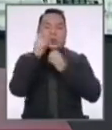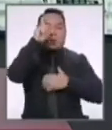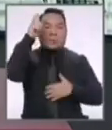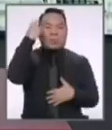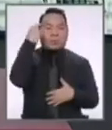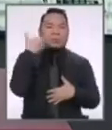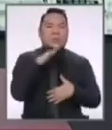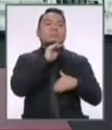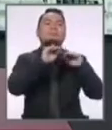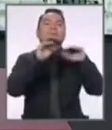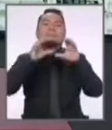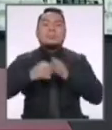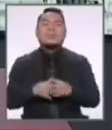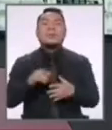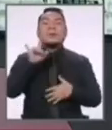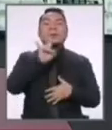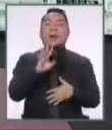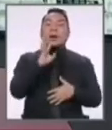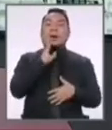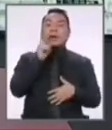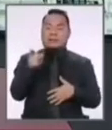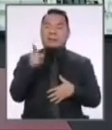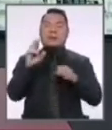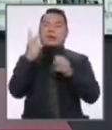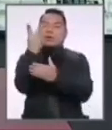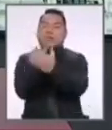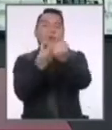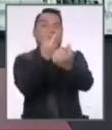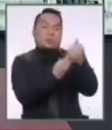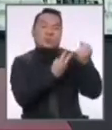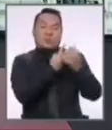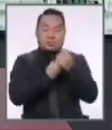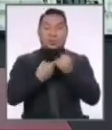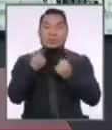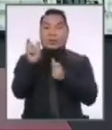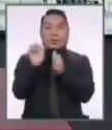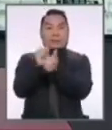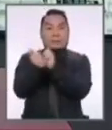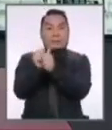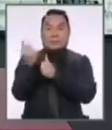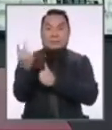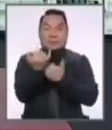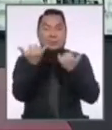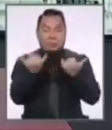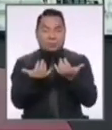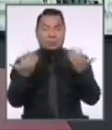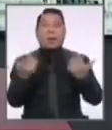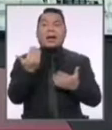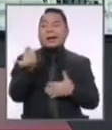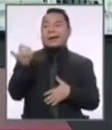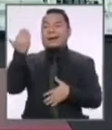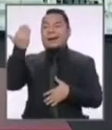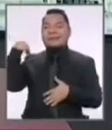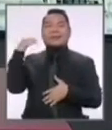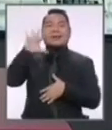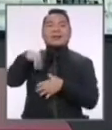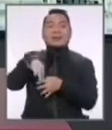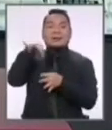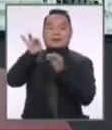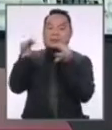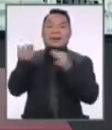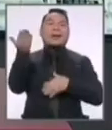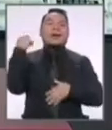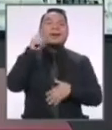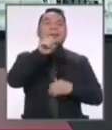convocadas. El uso de la palabra de las duplas y ternas de los participantes obedece a un sorteo realizado el